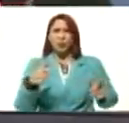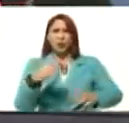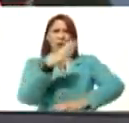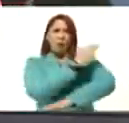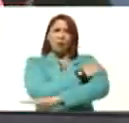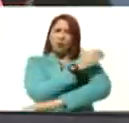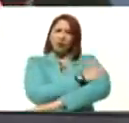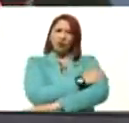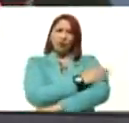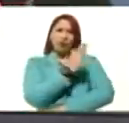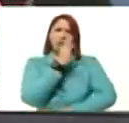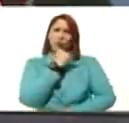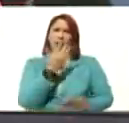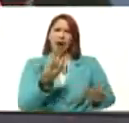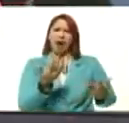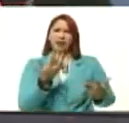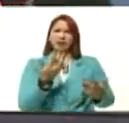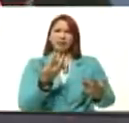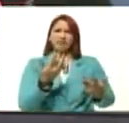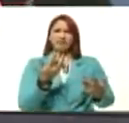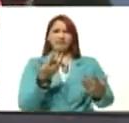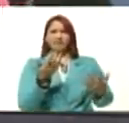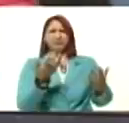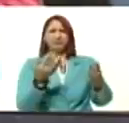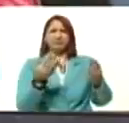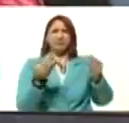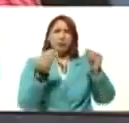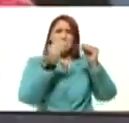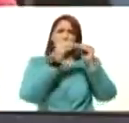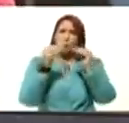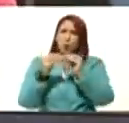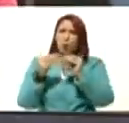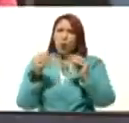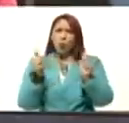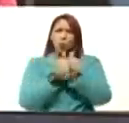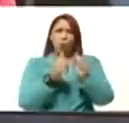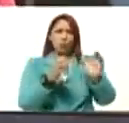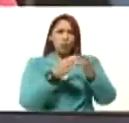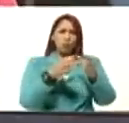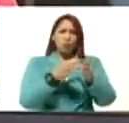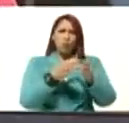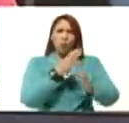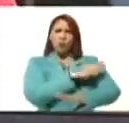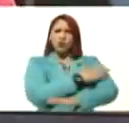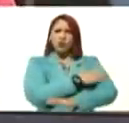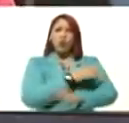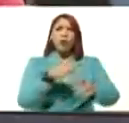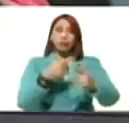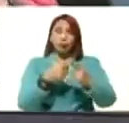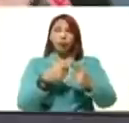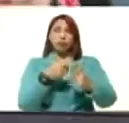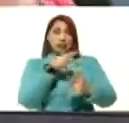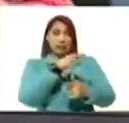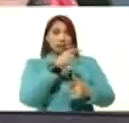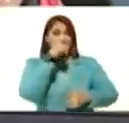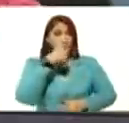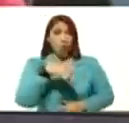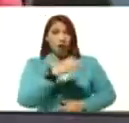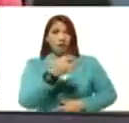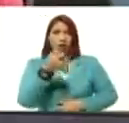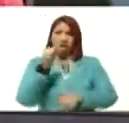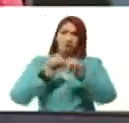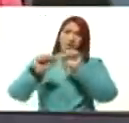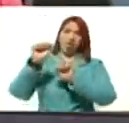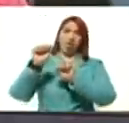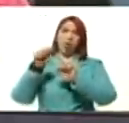resonancia en el pueblo. Ese pueblo que algún día versó al chavismo. Nosotros debemos ser capaces de enviarle un